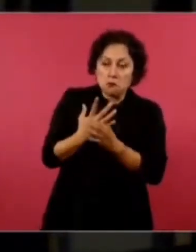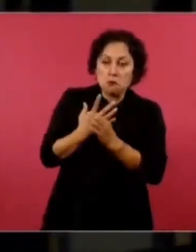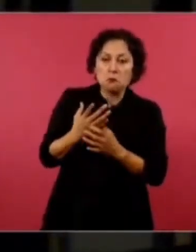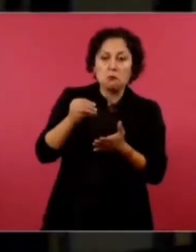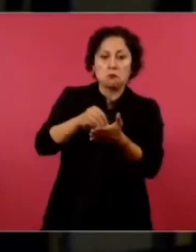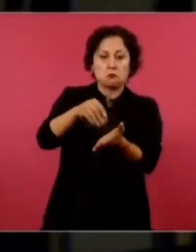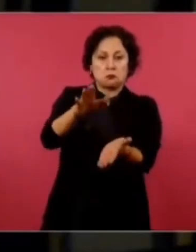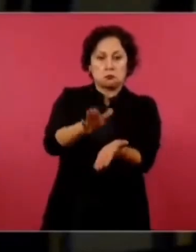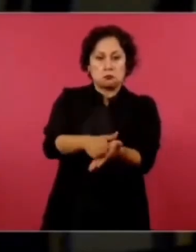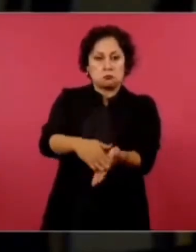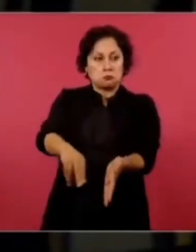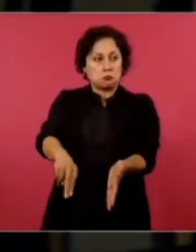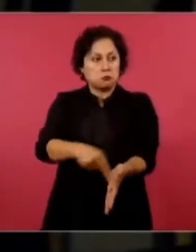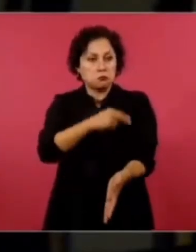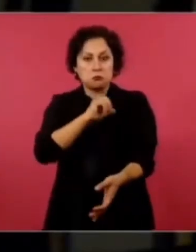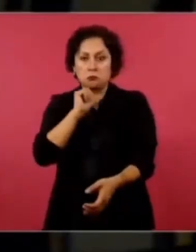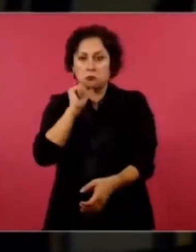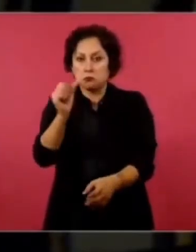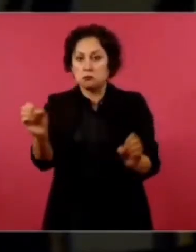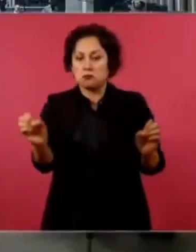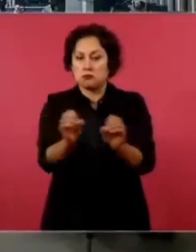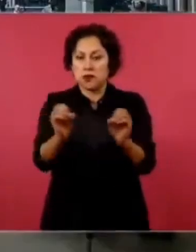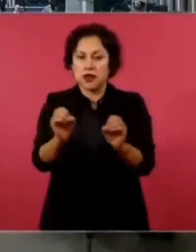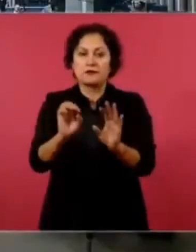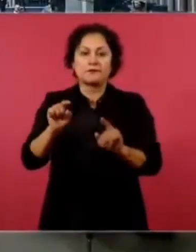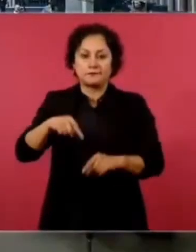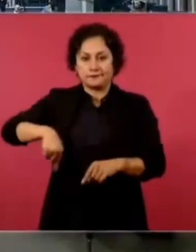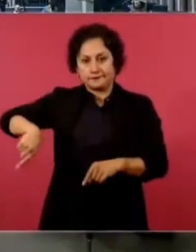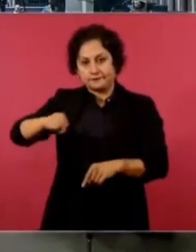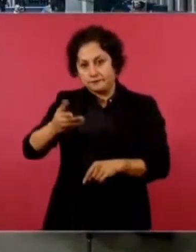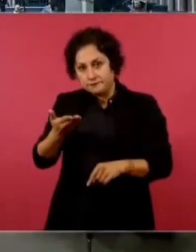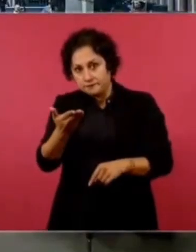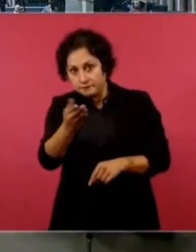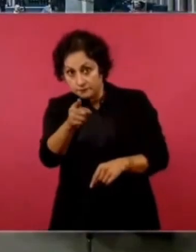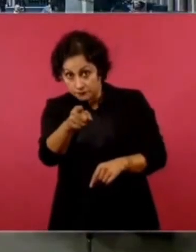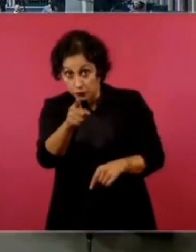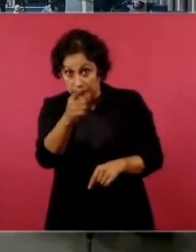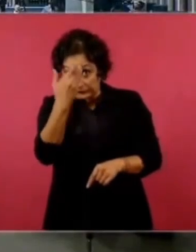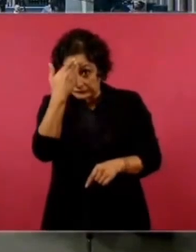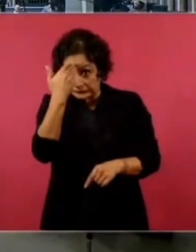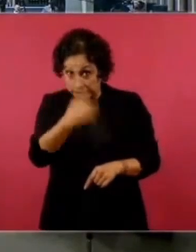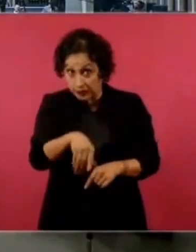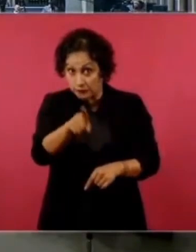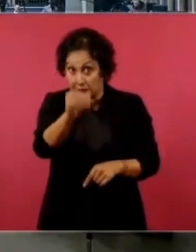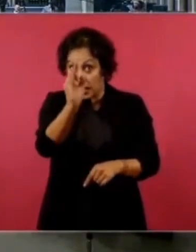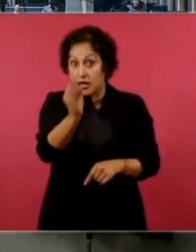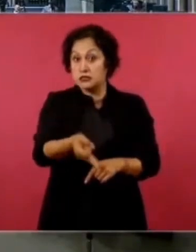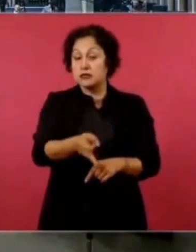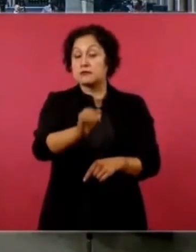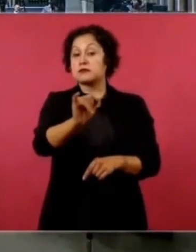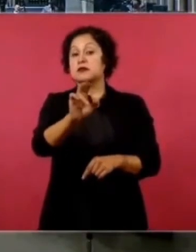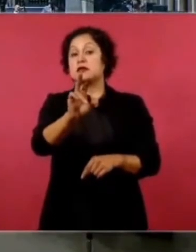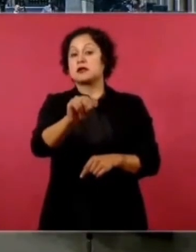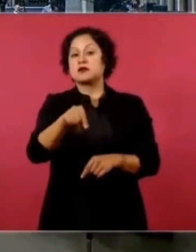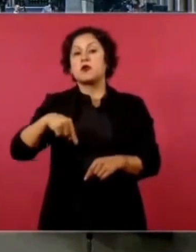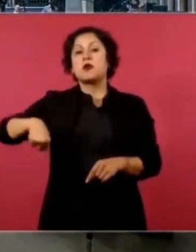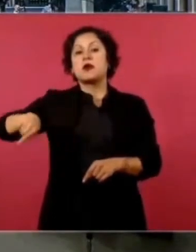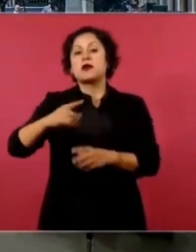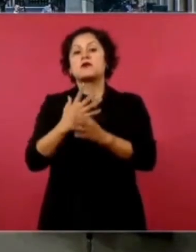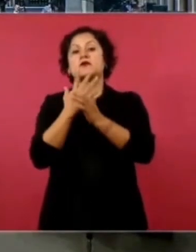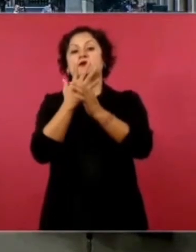embargo, ellos ponen a consideración que usted puede estar aceptando esto. Ellos dicen que a esta casa le